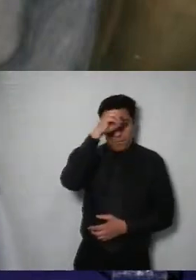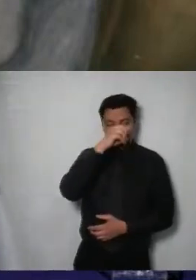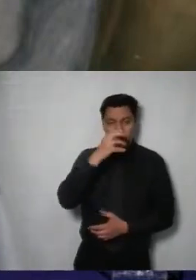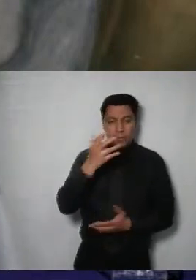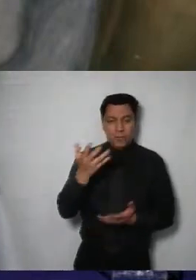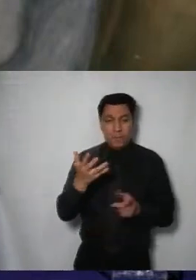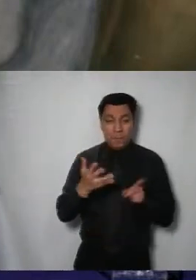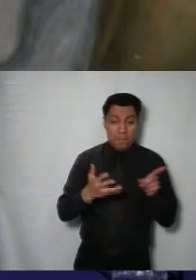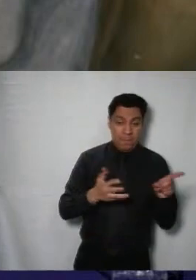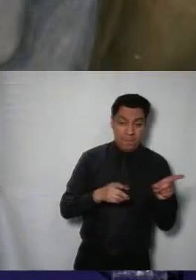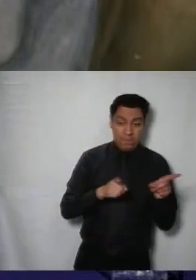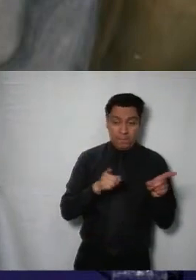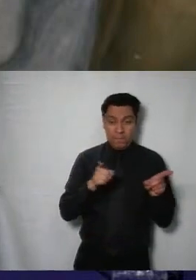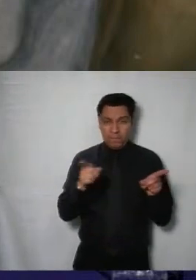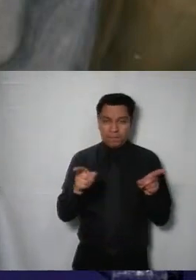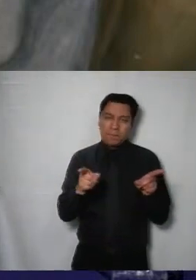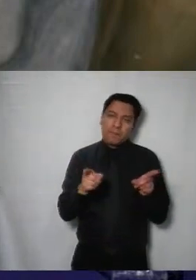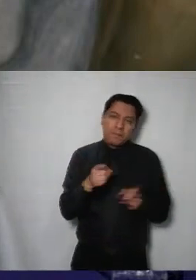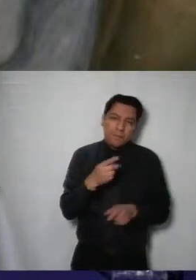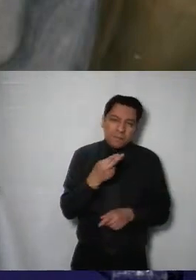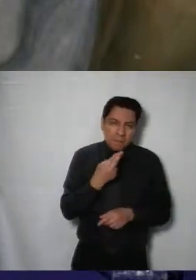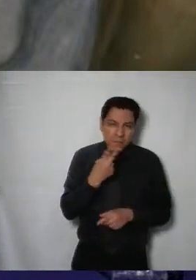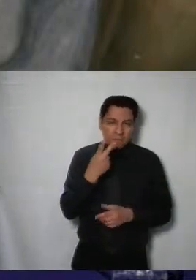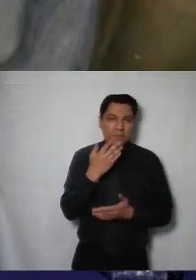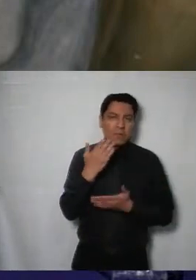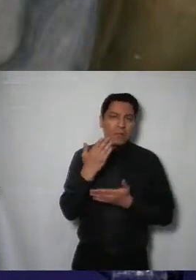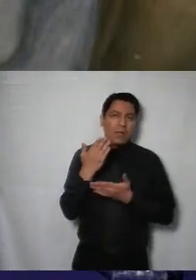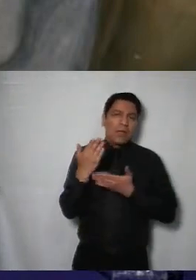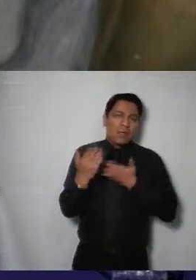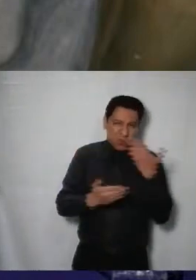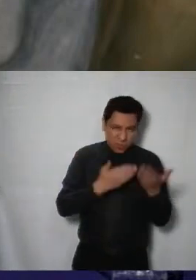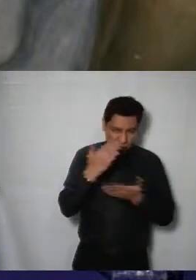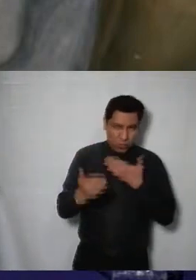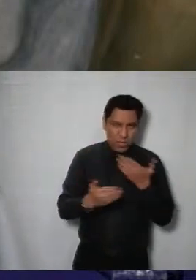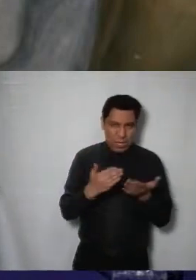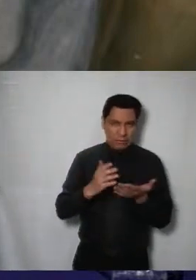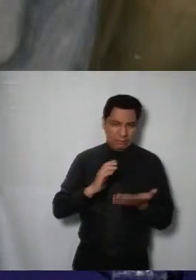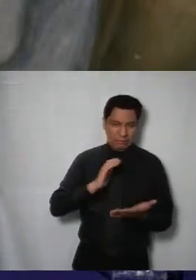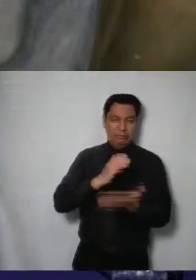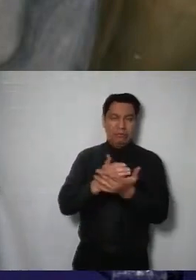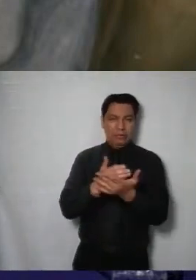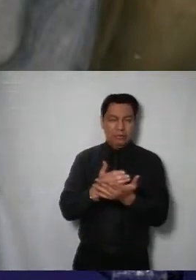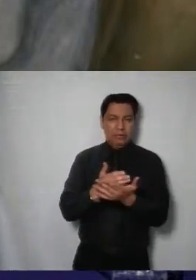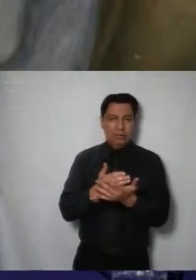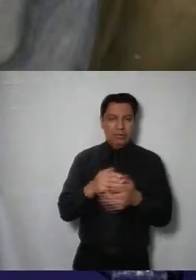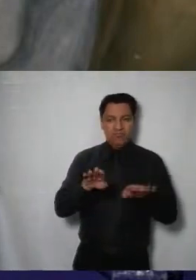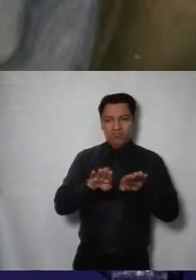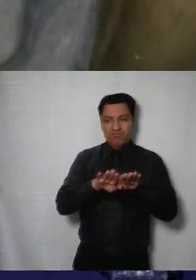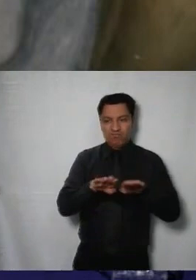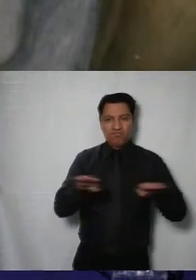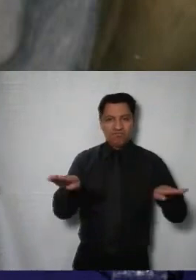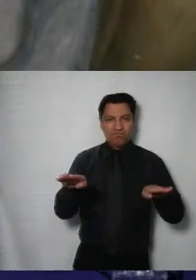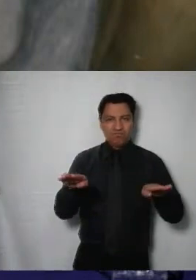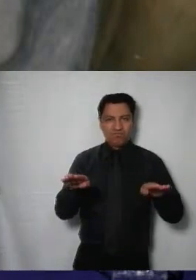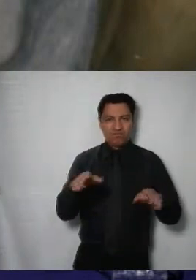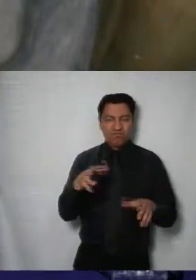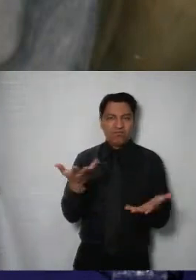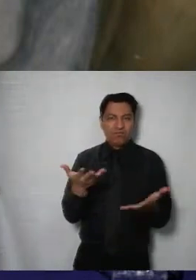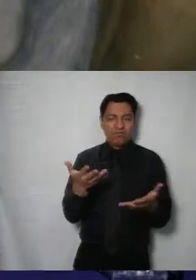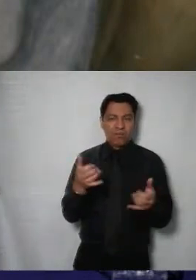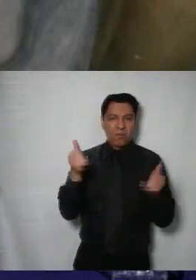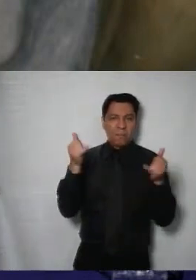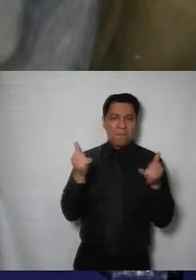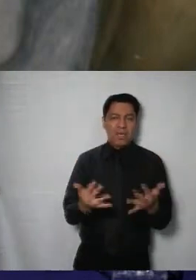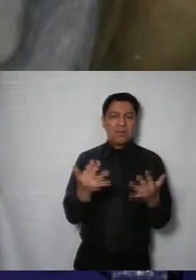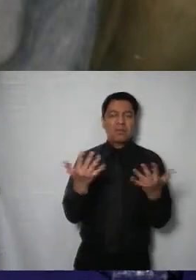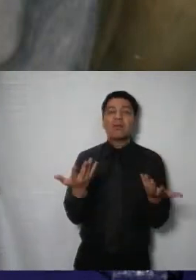compartiría o más bien iría por estudiar el fondo a efecto de modificar o revocar al haber un empate en la votación es que me inclino más